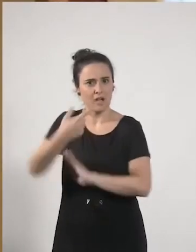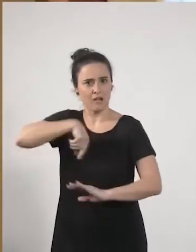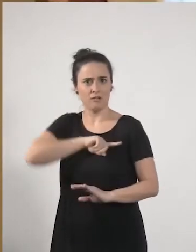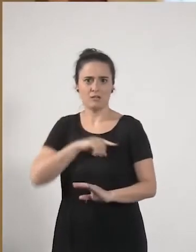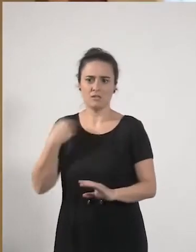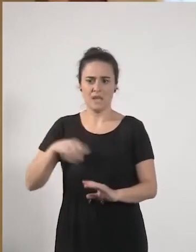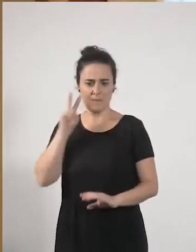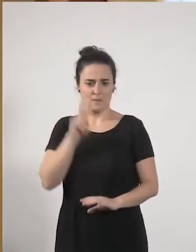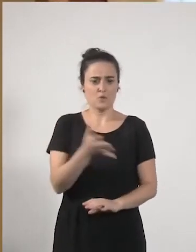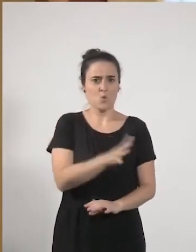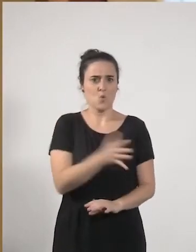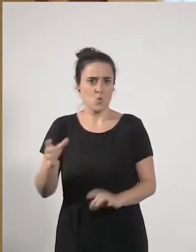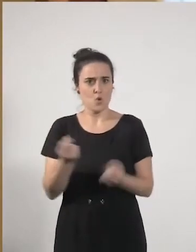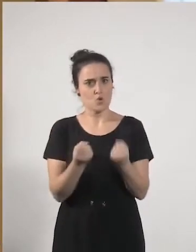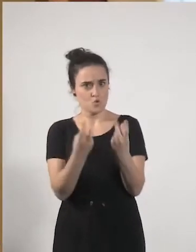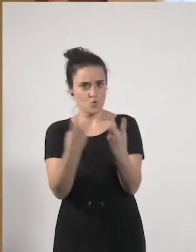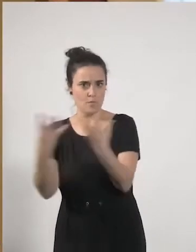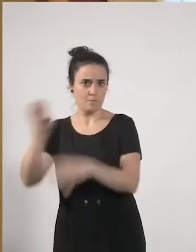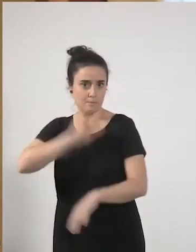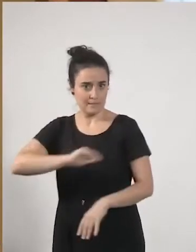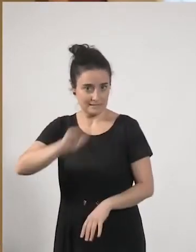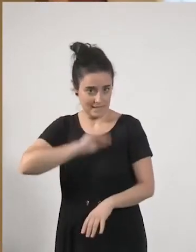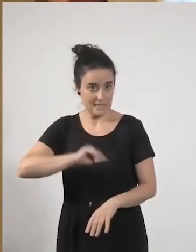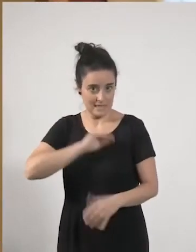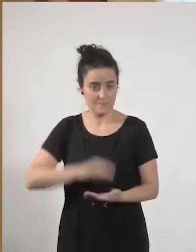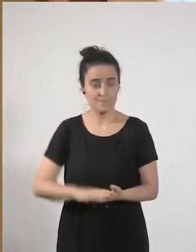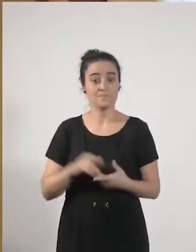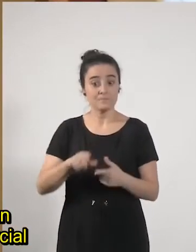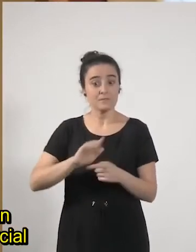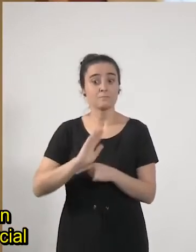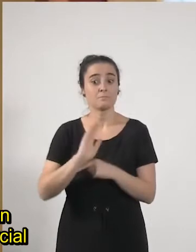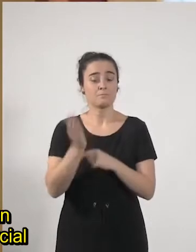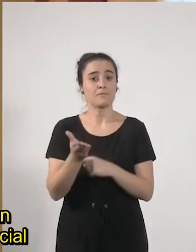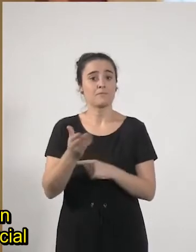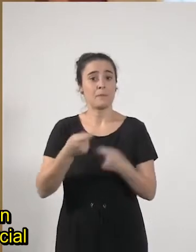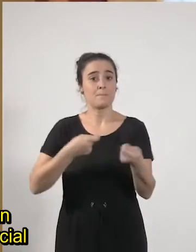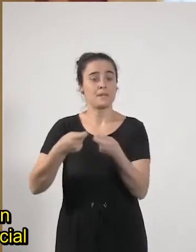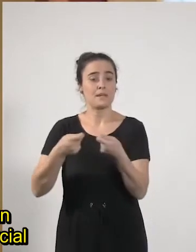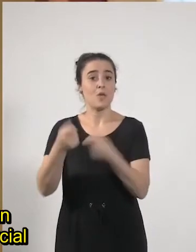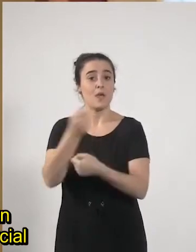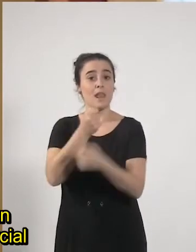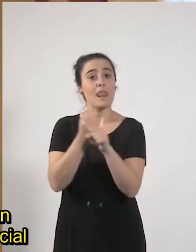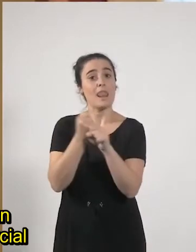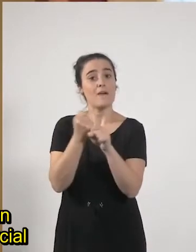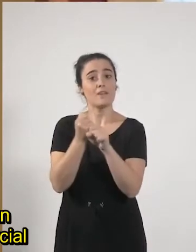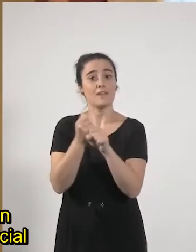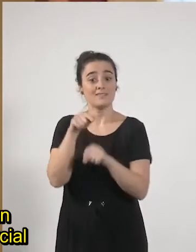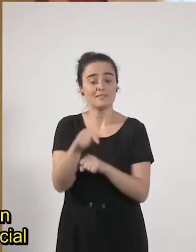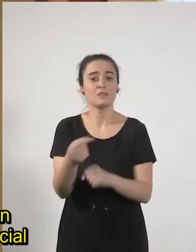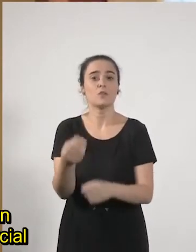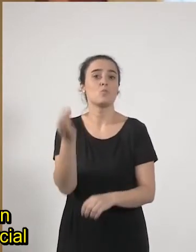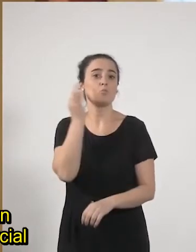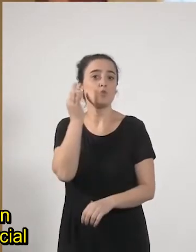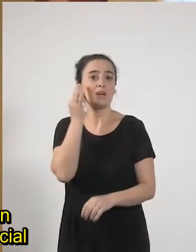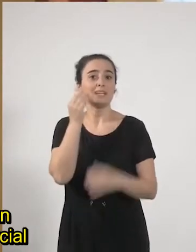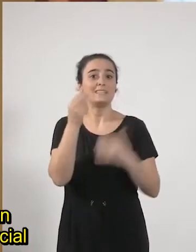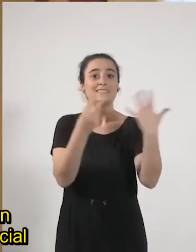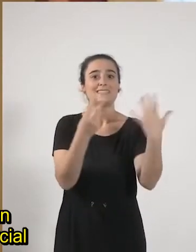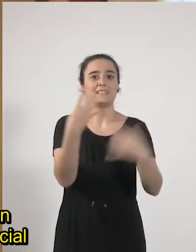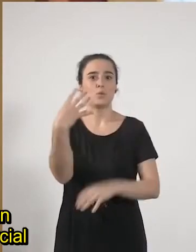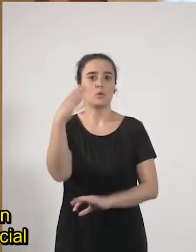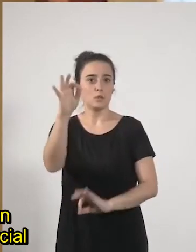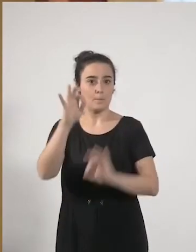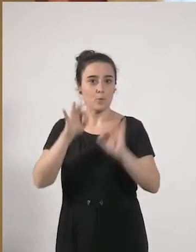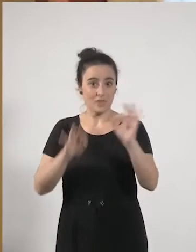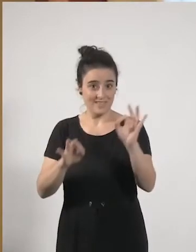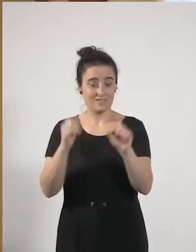crisis económica que acompaña a la pandemia, que afectará al mercado laboral, en el que las mujeres desempeñan el 74% de los empleos a tiempo